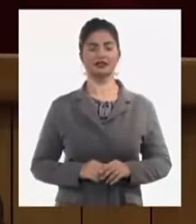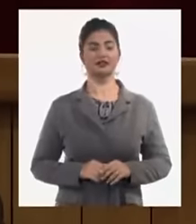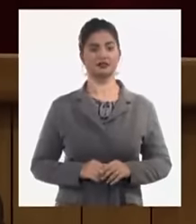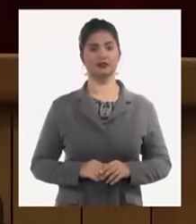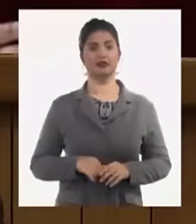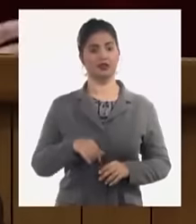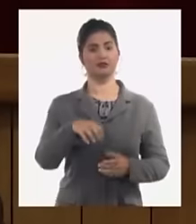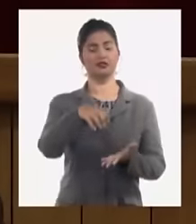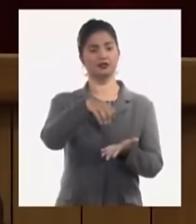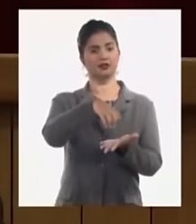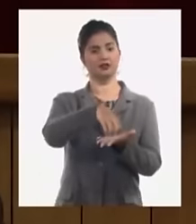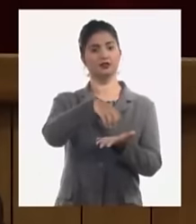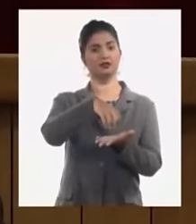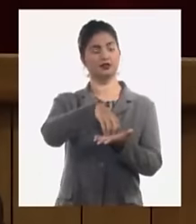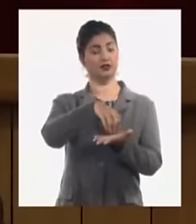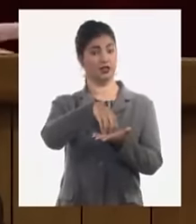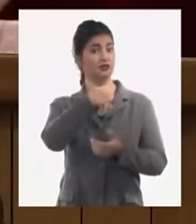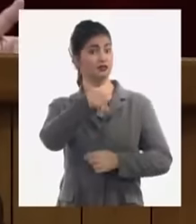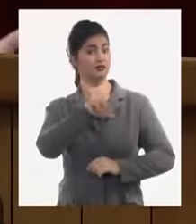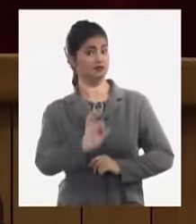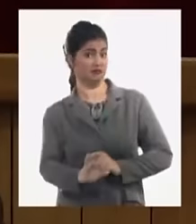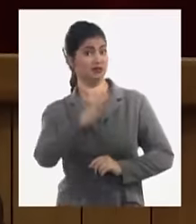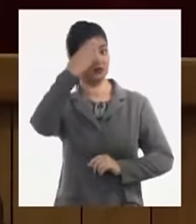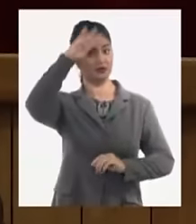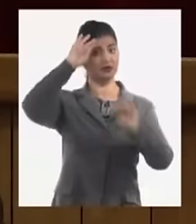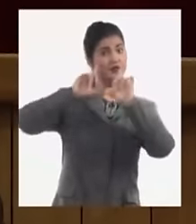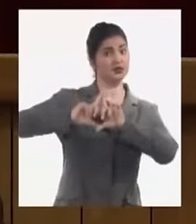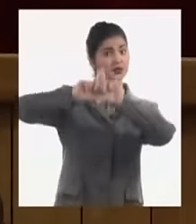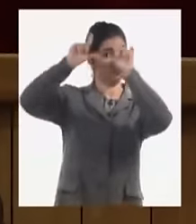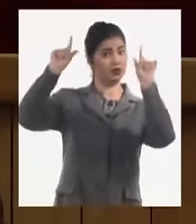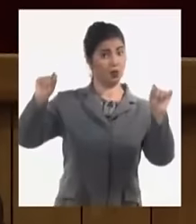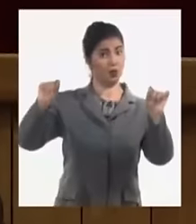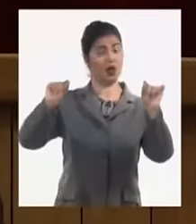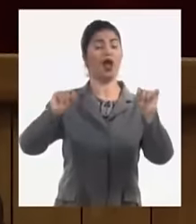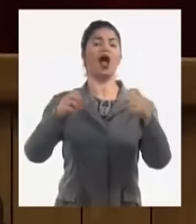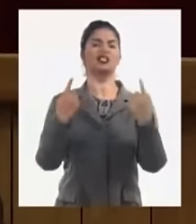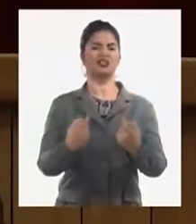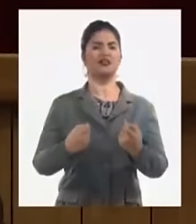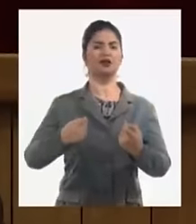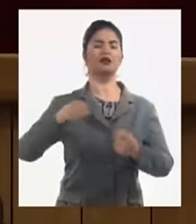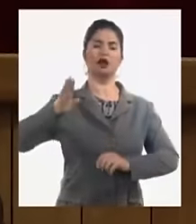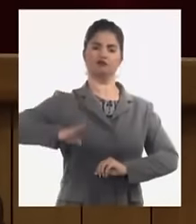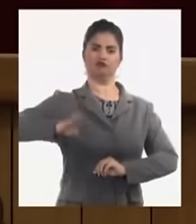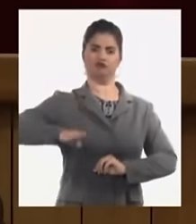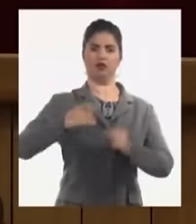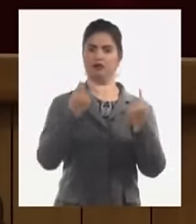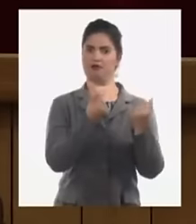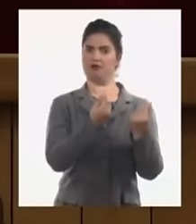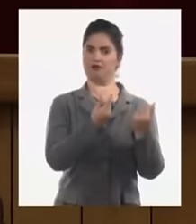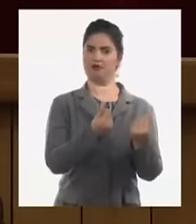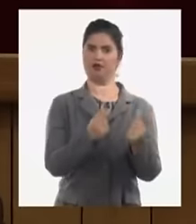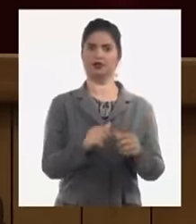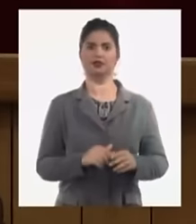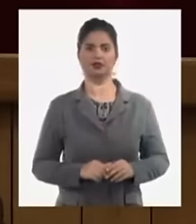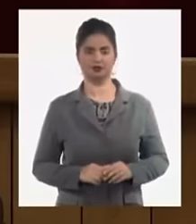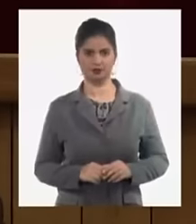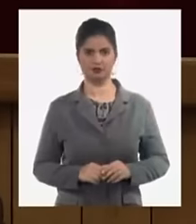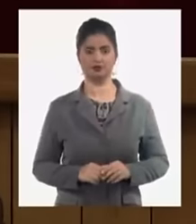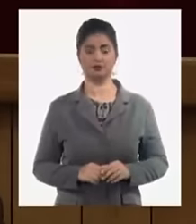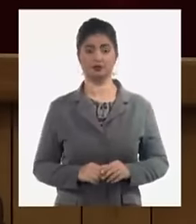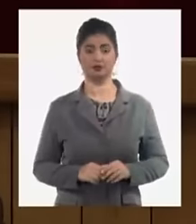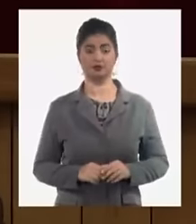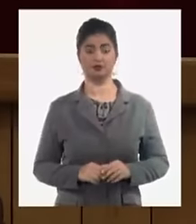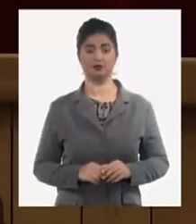en ningún país del mundo alguien con un pequeño negocio se hace millonario es verdad eso es verdad